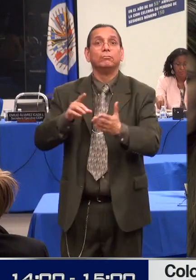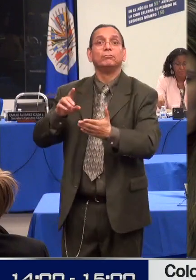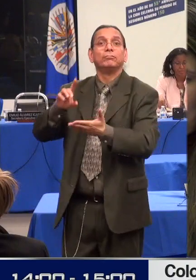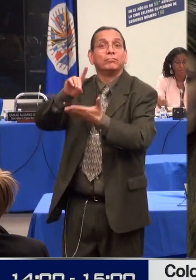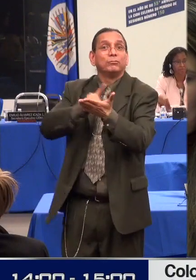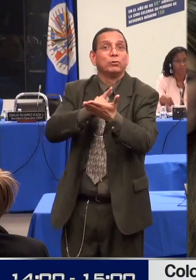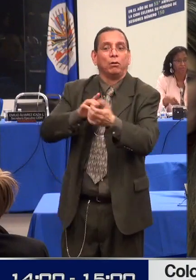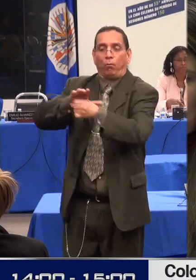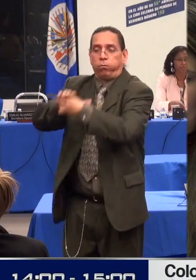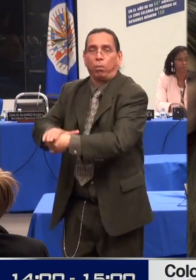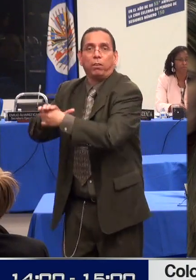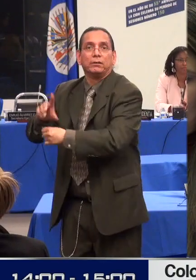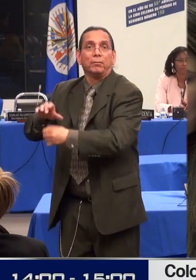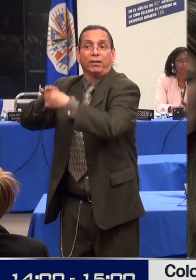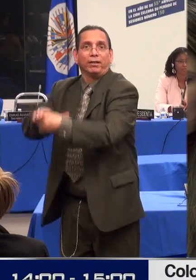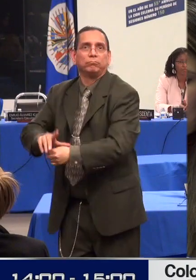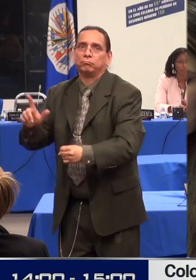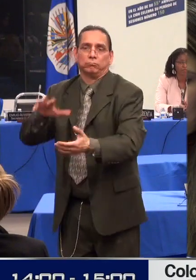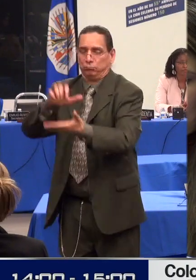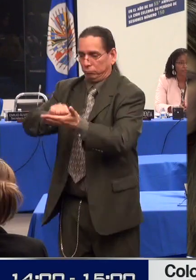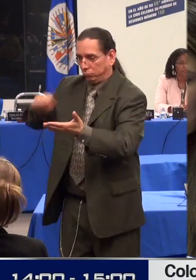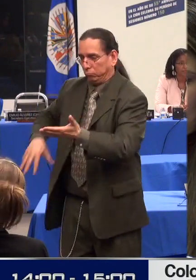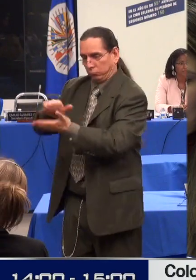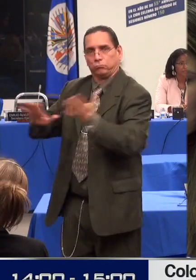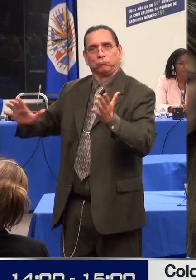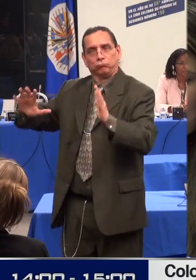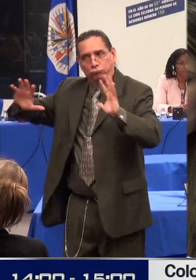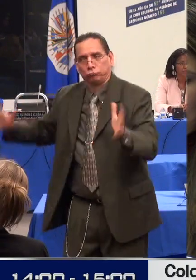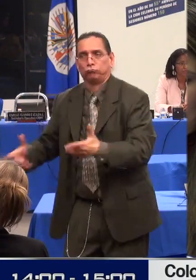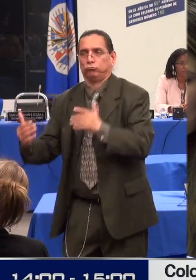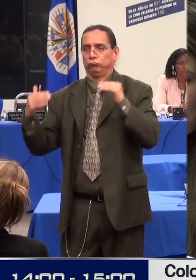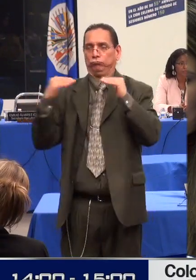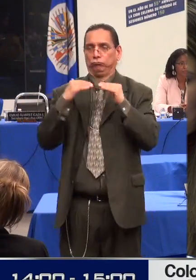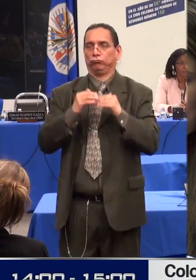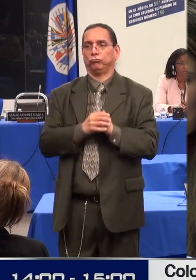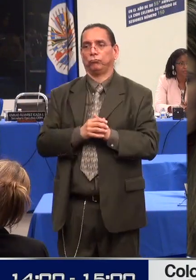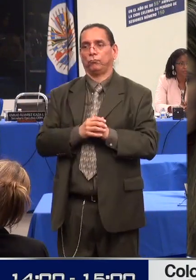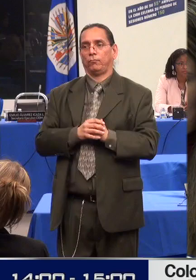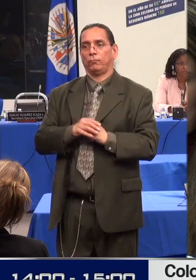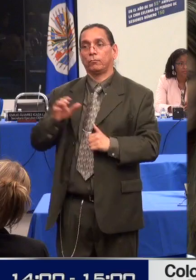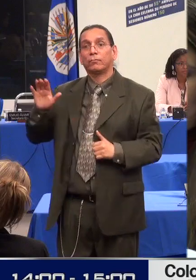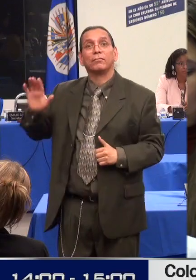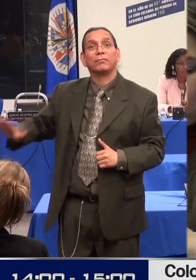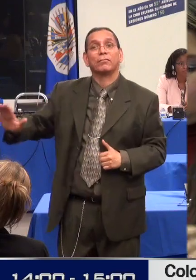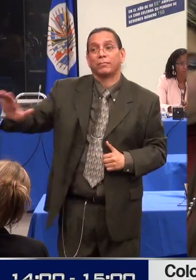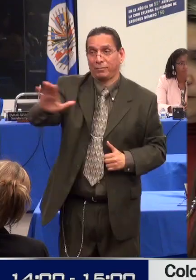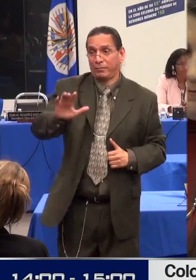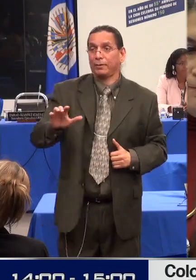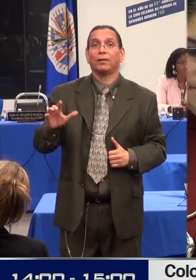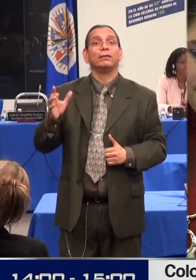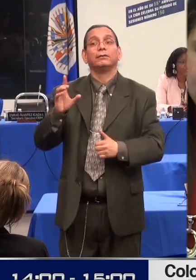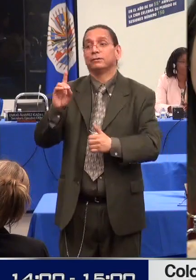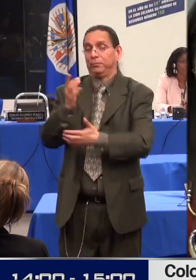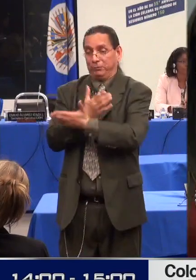entrará a llevar a cabo las investigaciones penales bajo esta óptica.